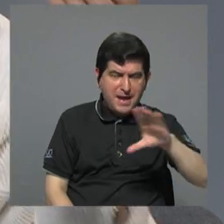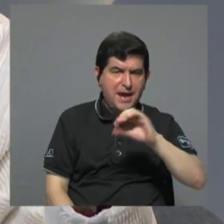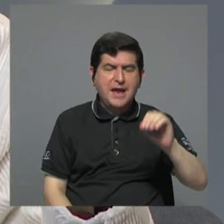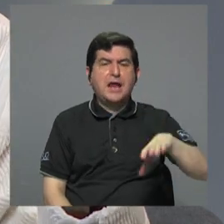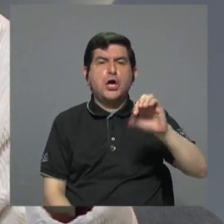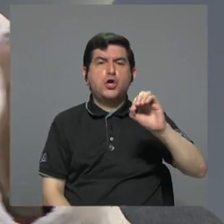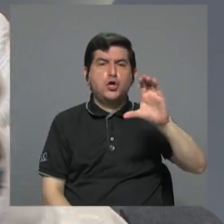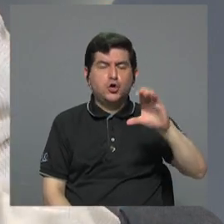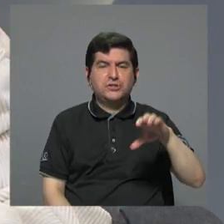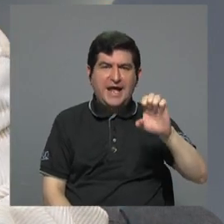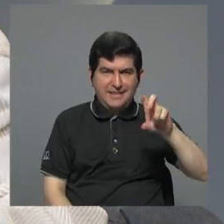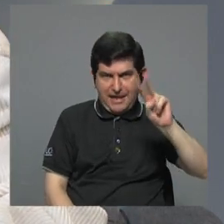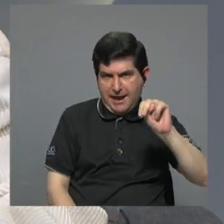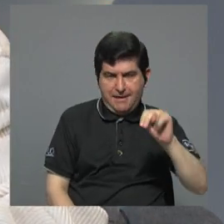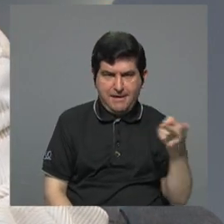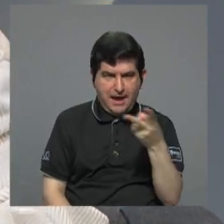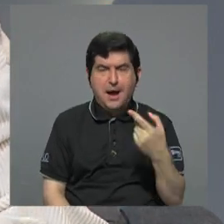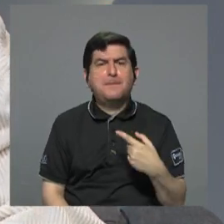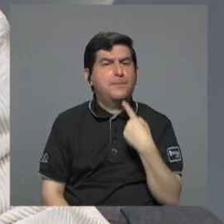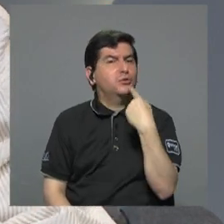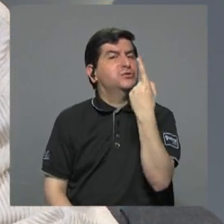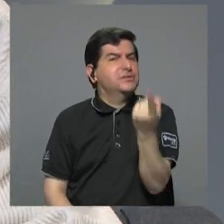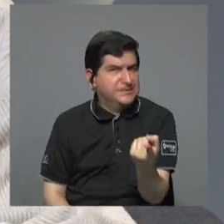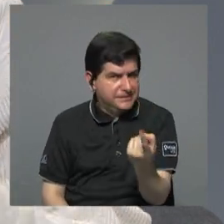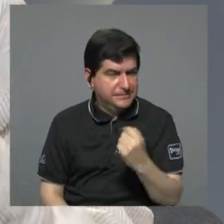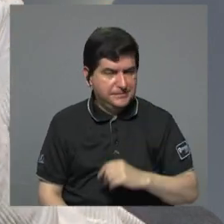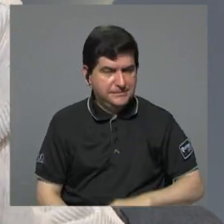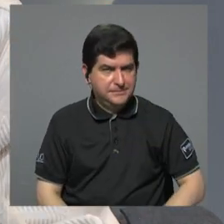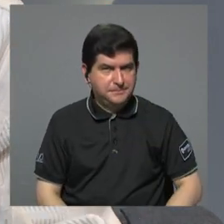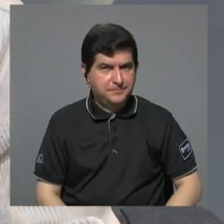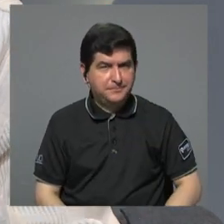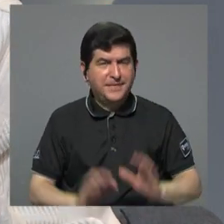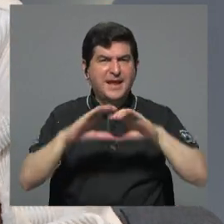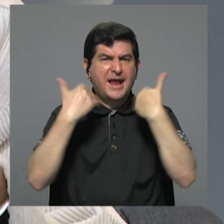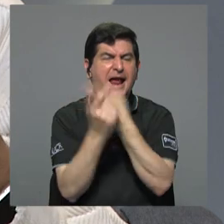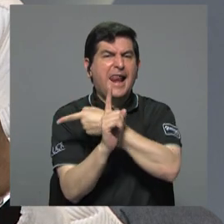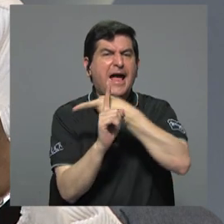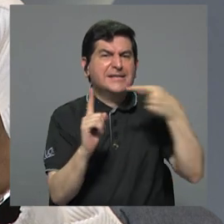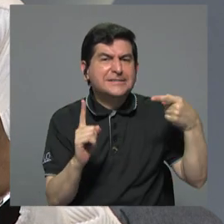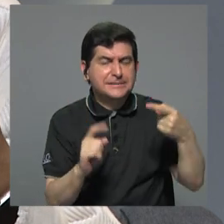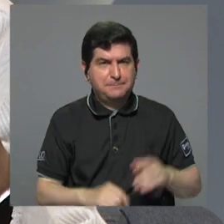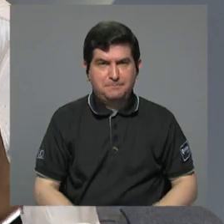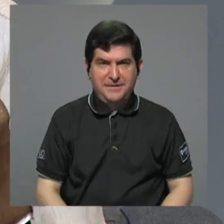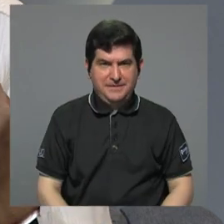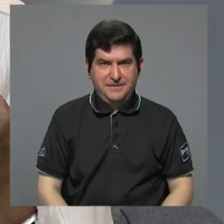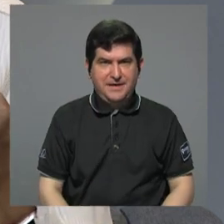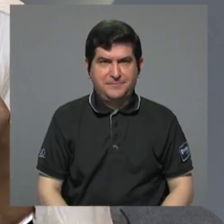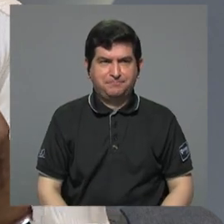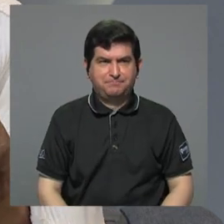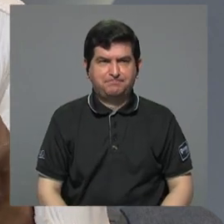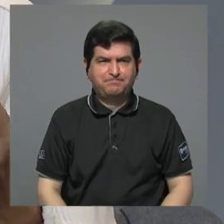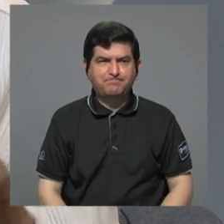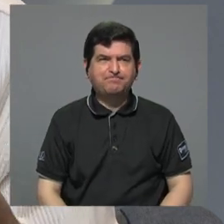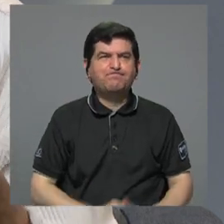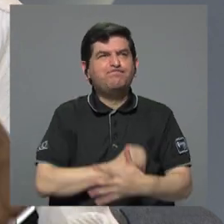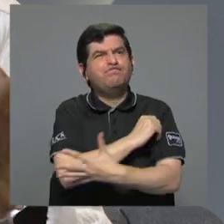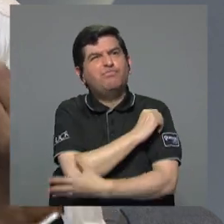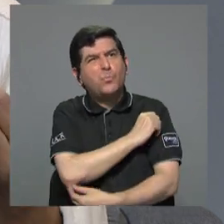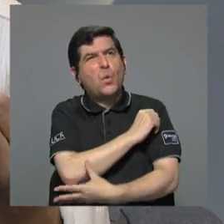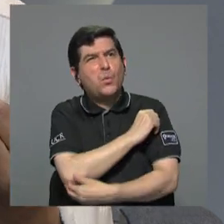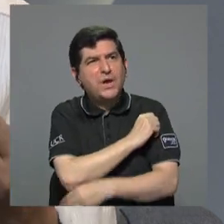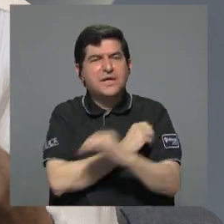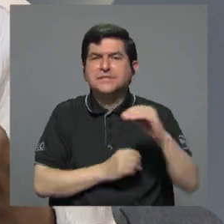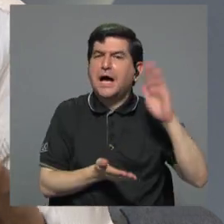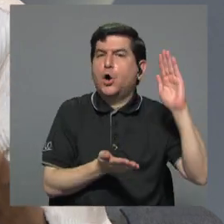y a don Óscar Campos, entonces, lo que ustedes están diciendo es que la clase media se ha empobrecido, o se ha